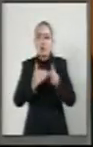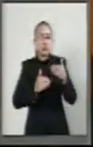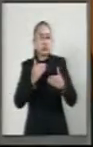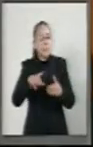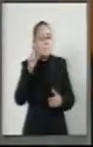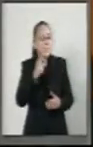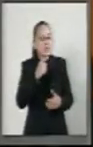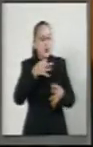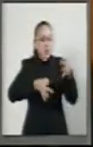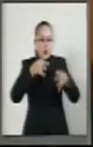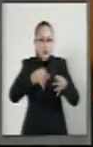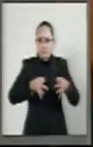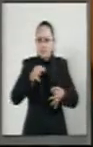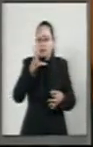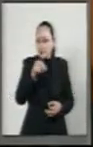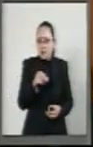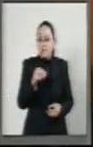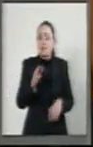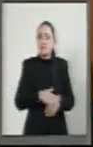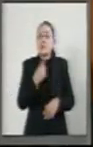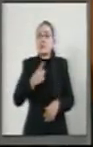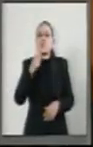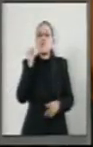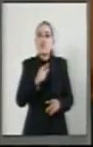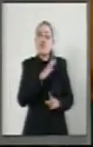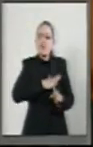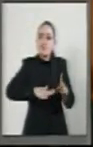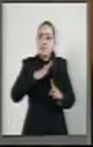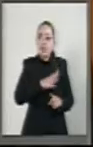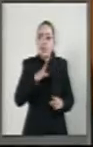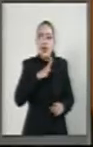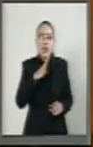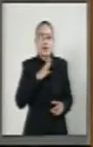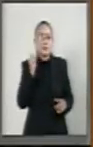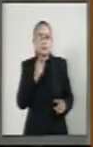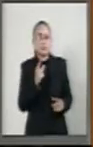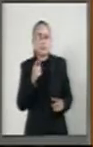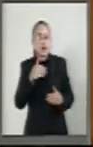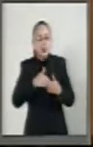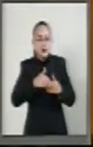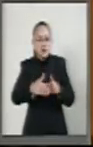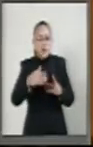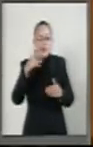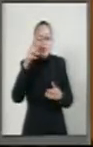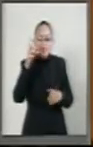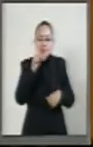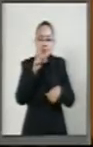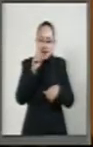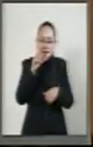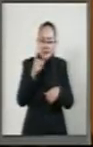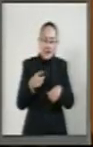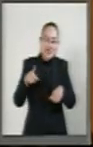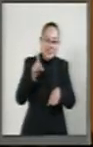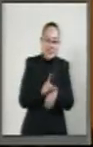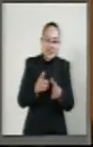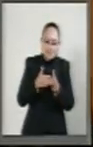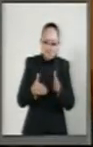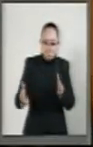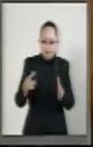juicio, con la condición de que la misma haya sido presentada dentro del plazo de los 30 días hábiles.